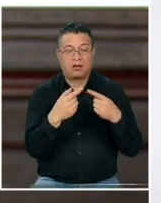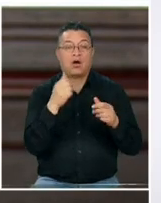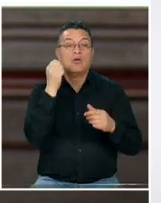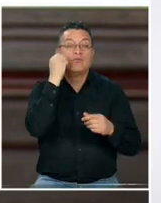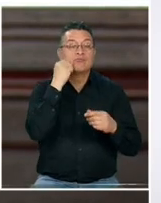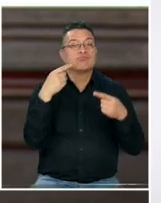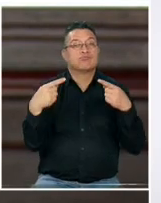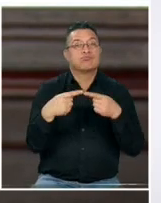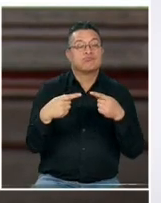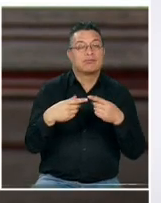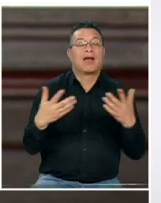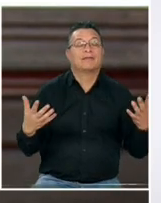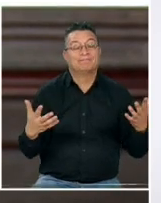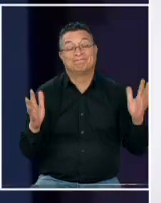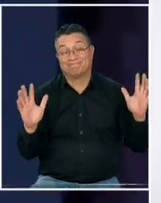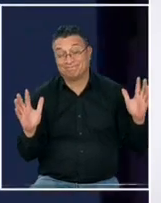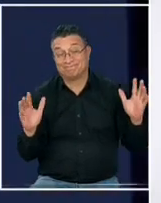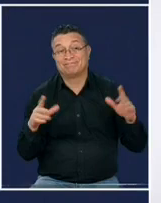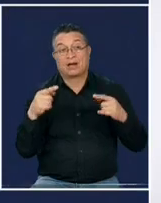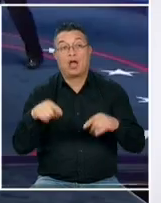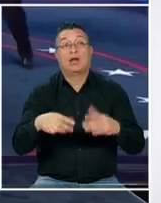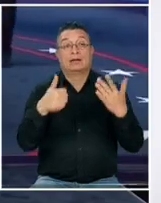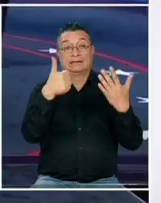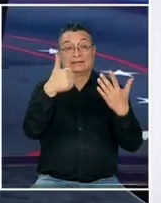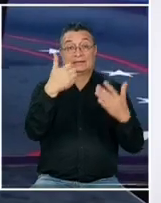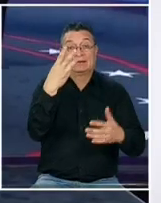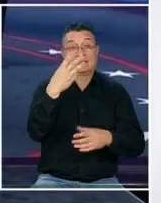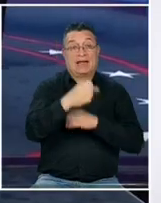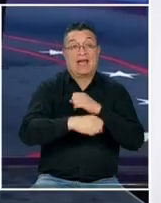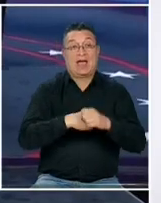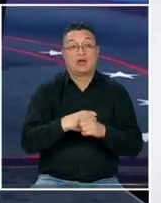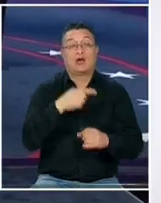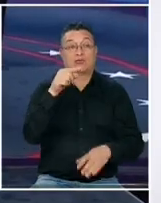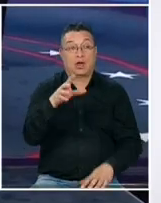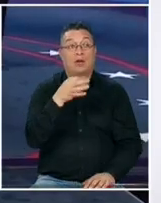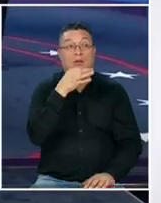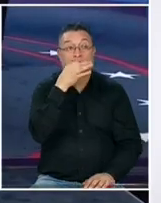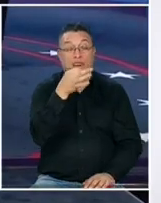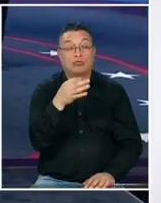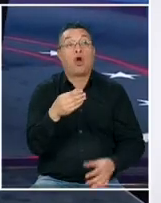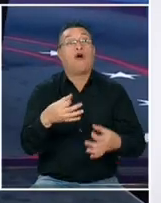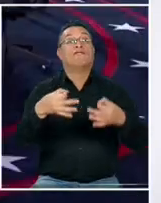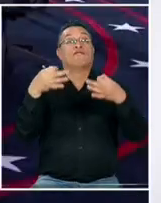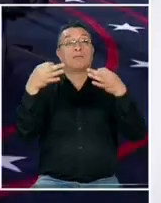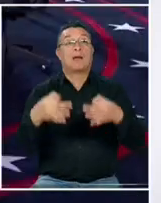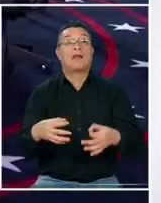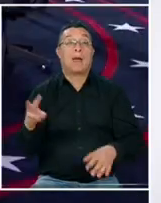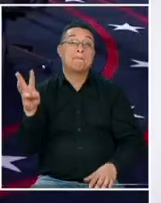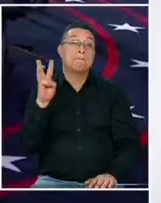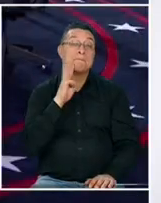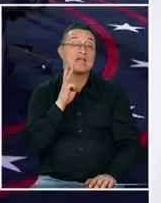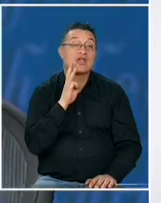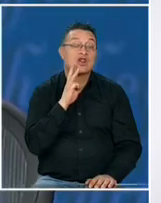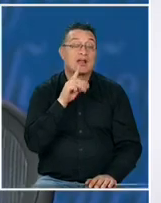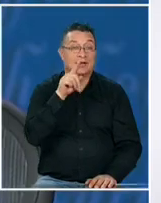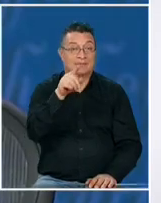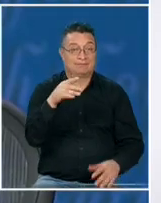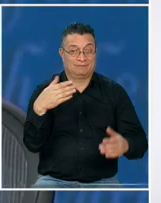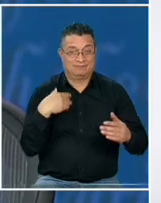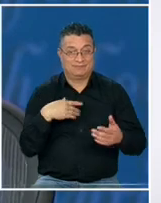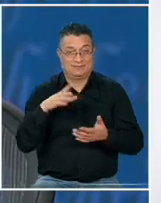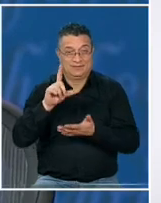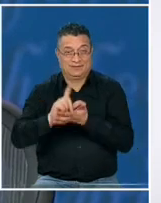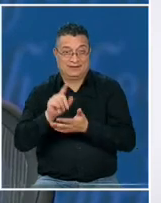muy cercana a él Pence entonces tiene 63 años y ya va a anunciar formalmente este miércoles entonces desde Iowa su